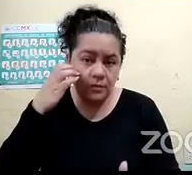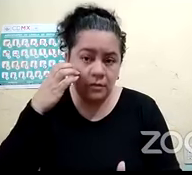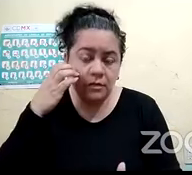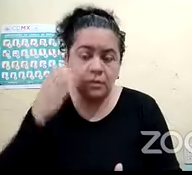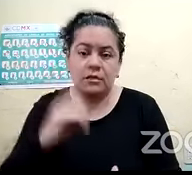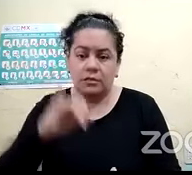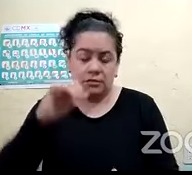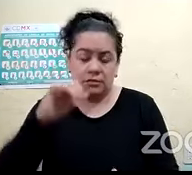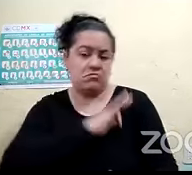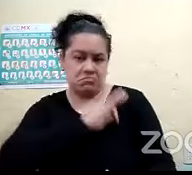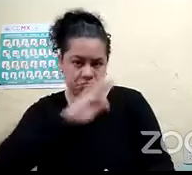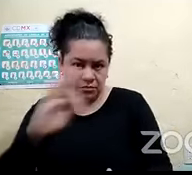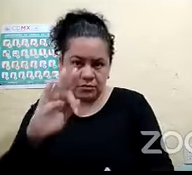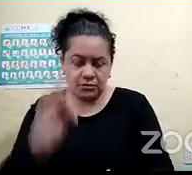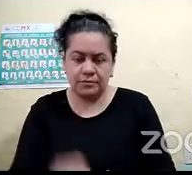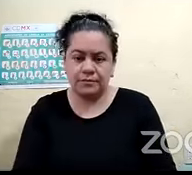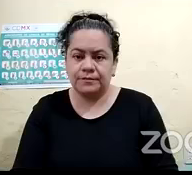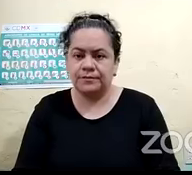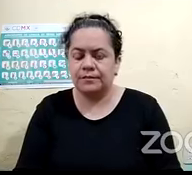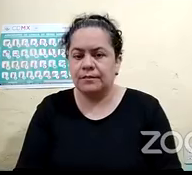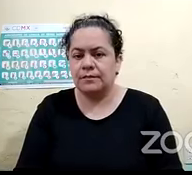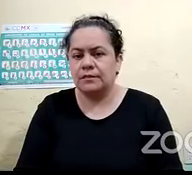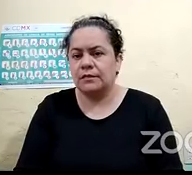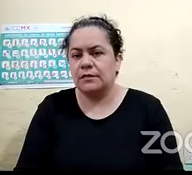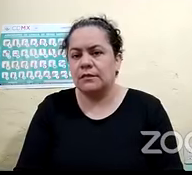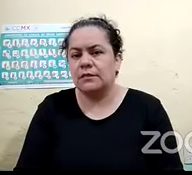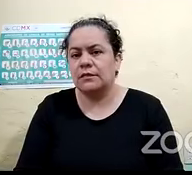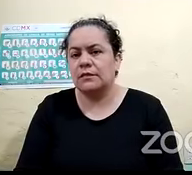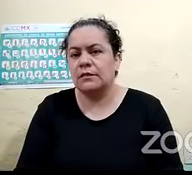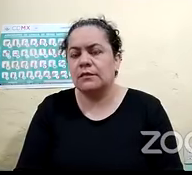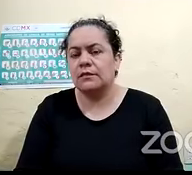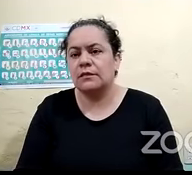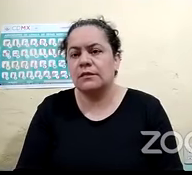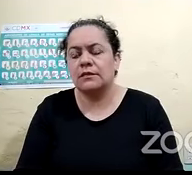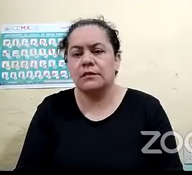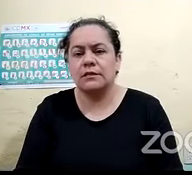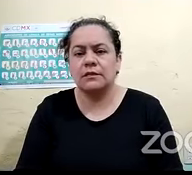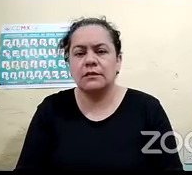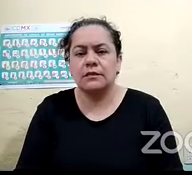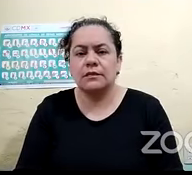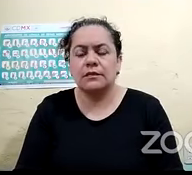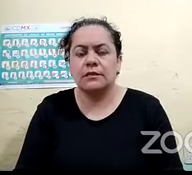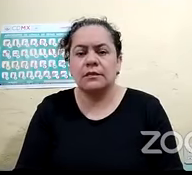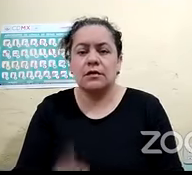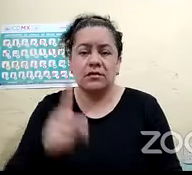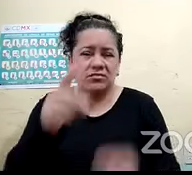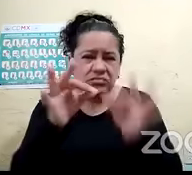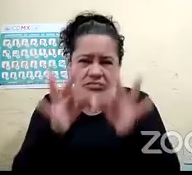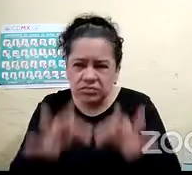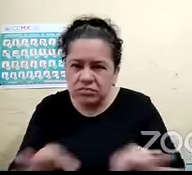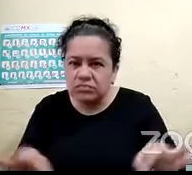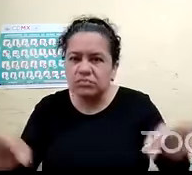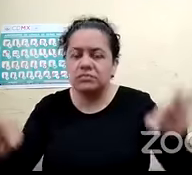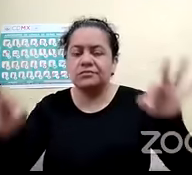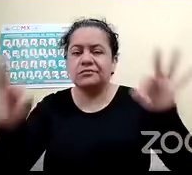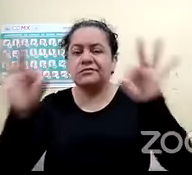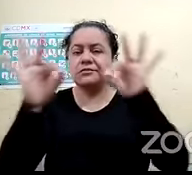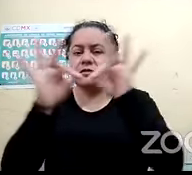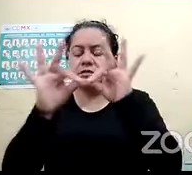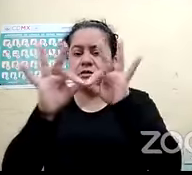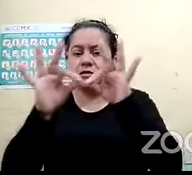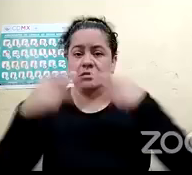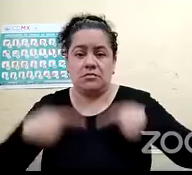también existen. Y, pues, ha sido una parte muy importante para poder